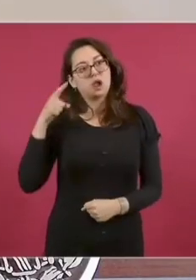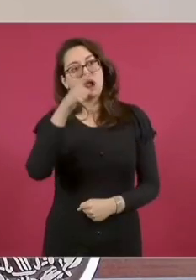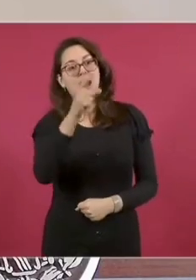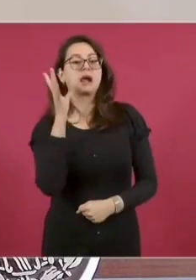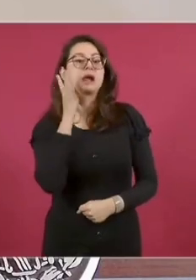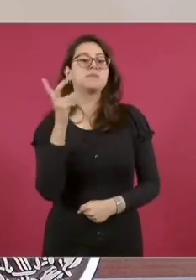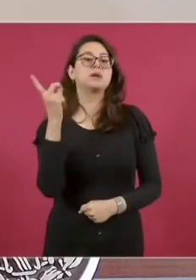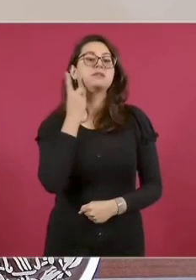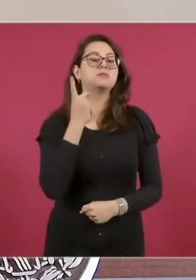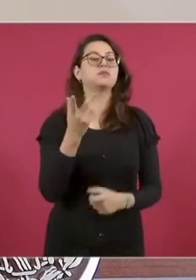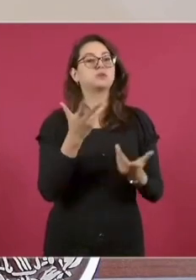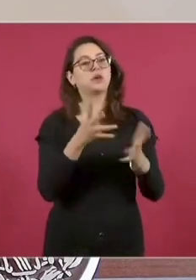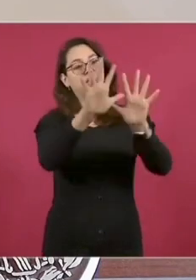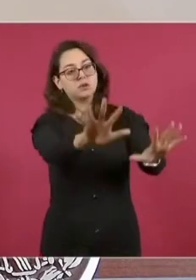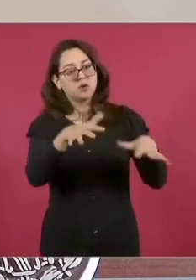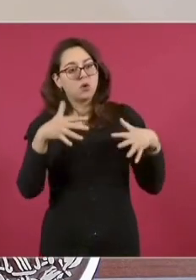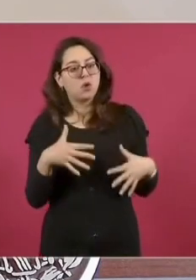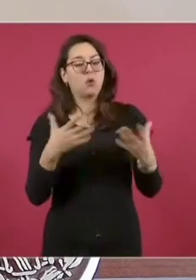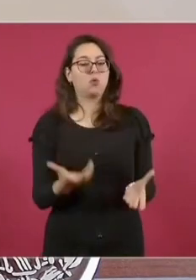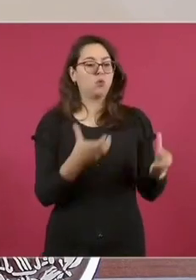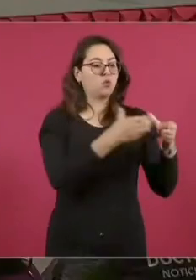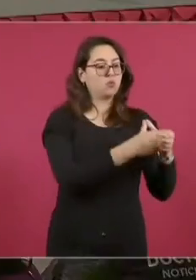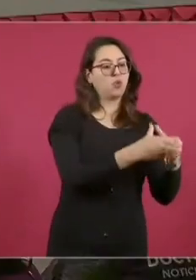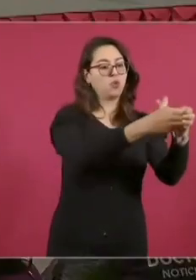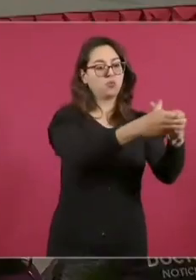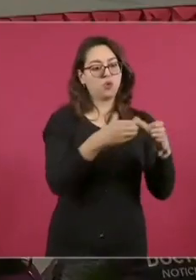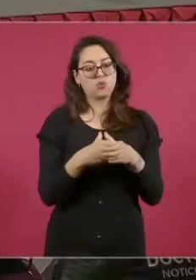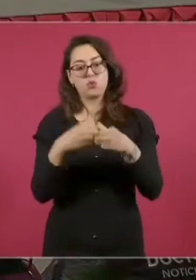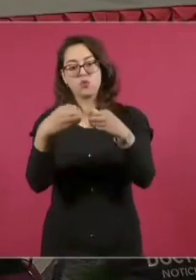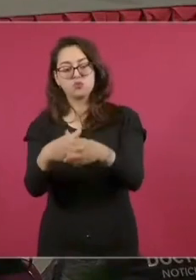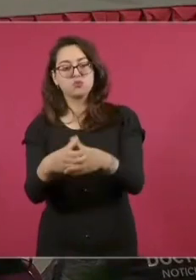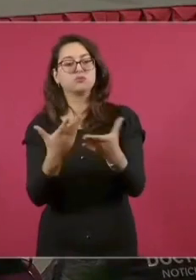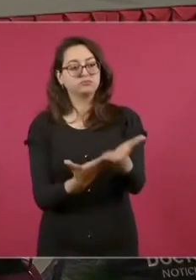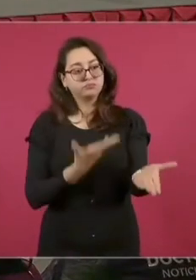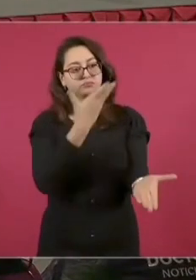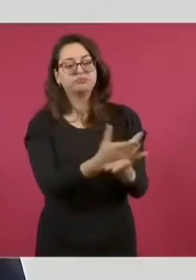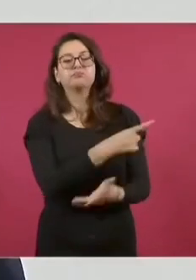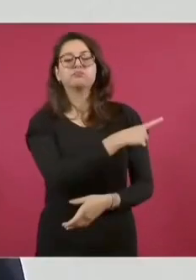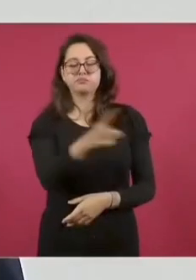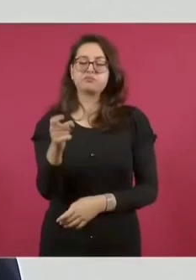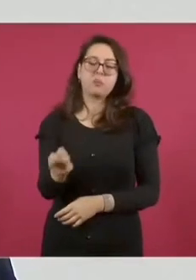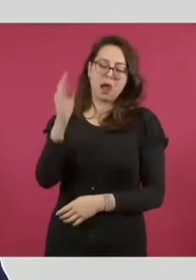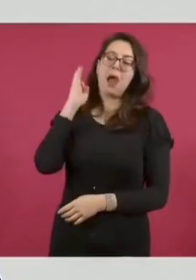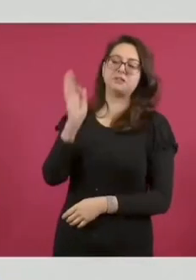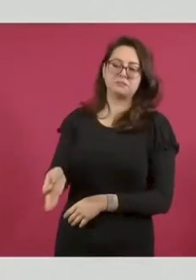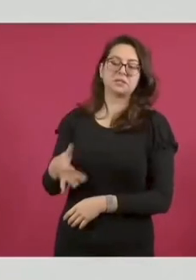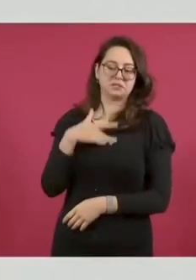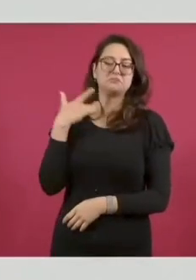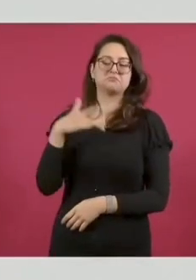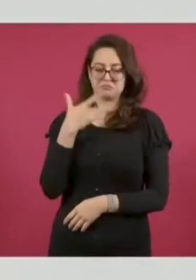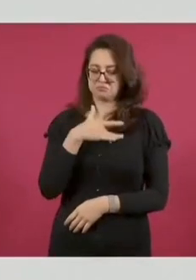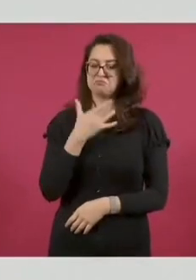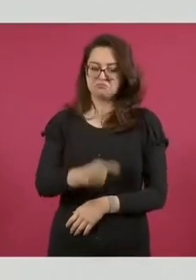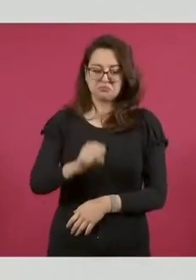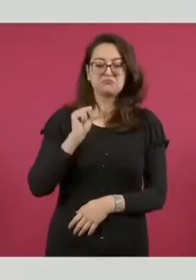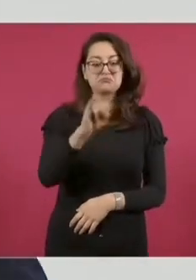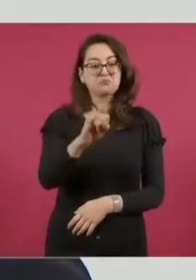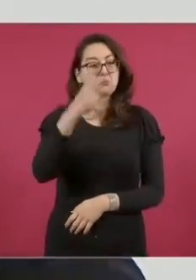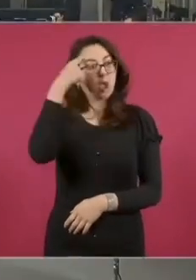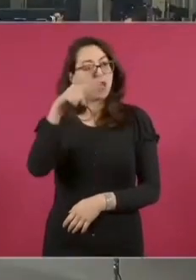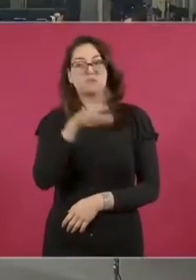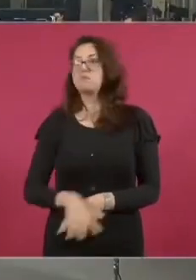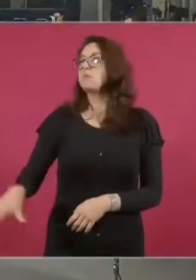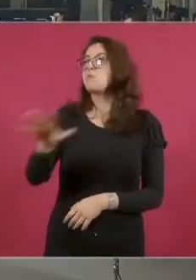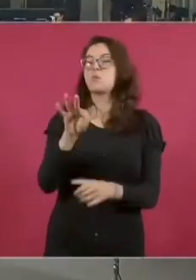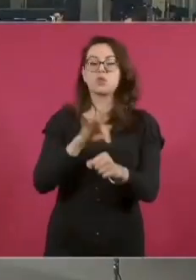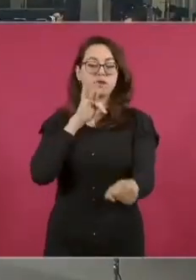parlamentarios del Congreso de la Unión serán sensibles a esta iniciativa que busca el bienestar y la protección de la población.